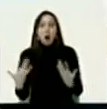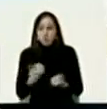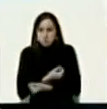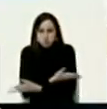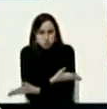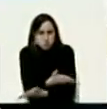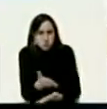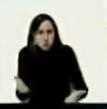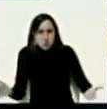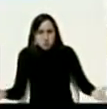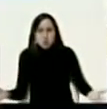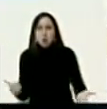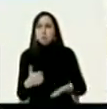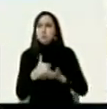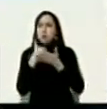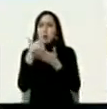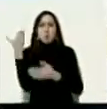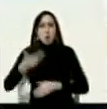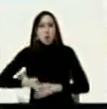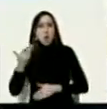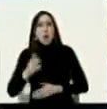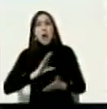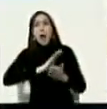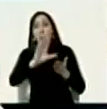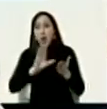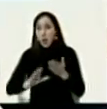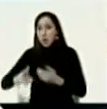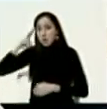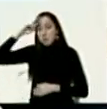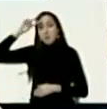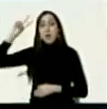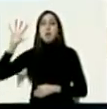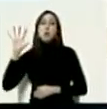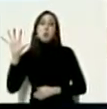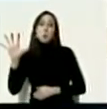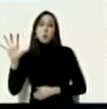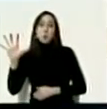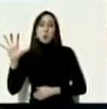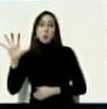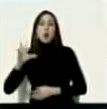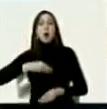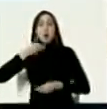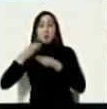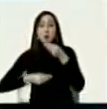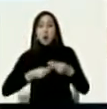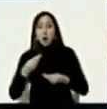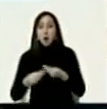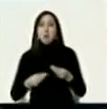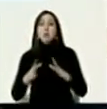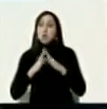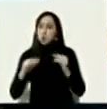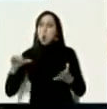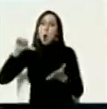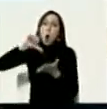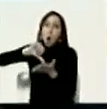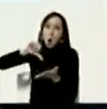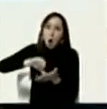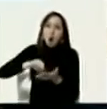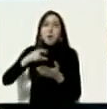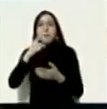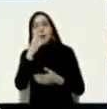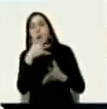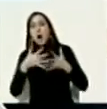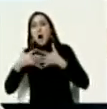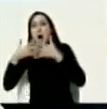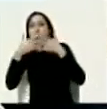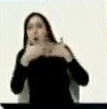y como característica fundamental de la diplomacia mexicana es auspicioso que sea la capital de los Estados Unidos mexicanos